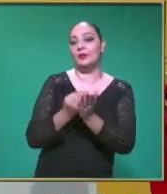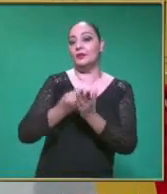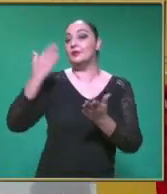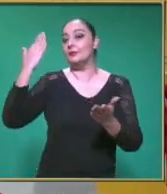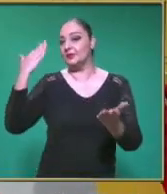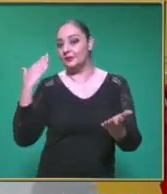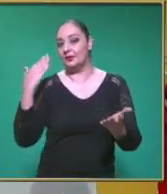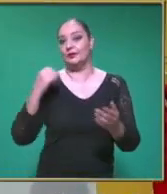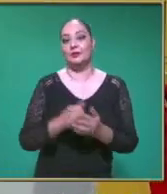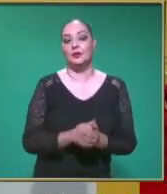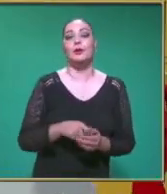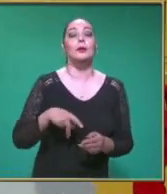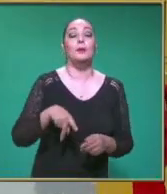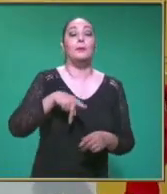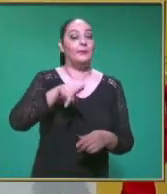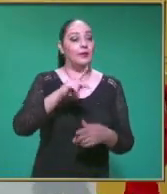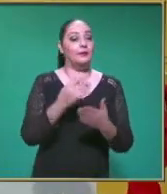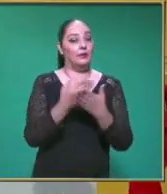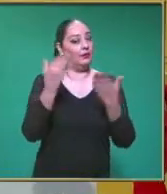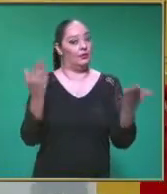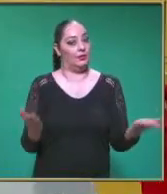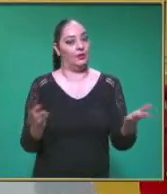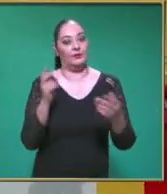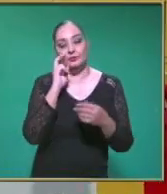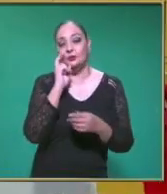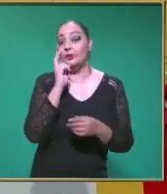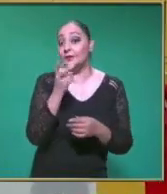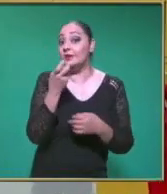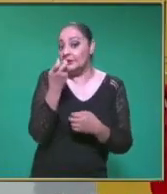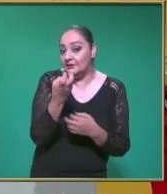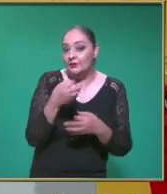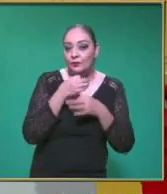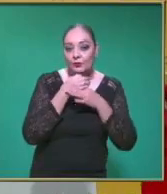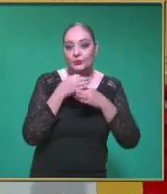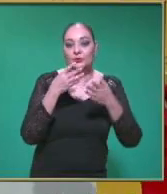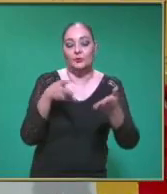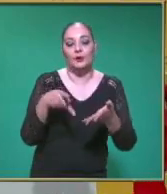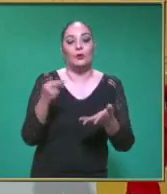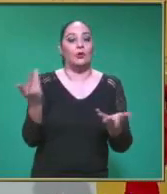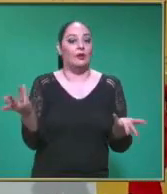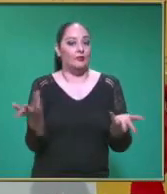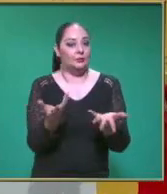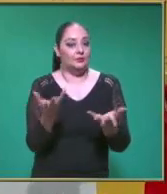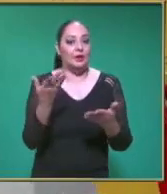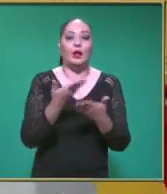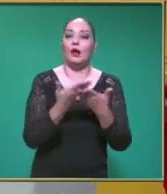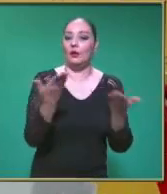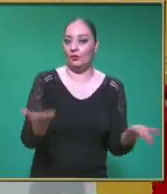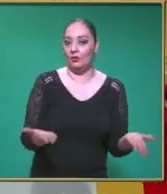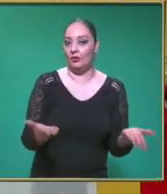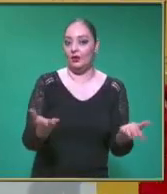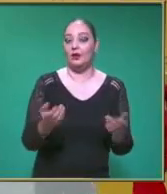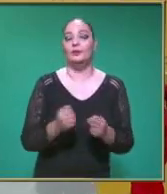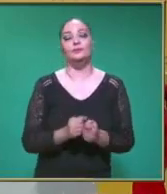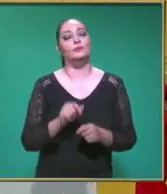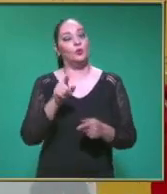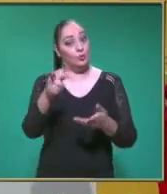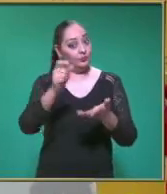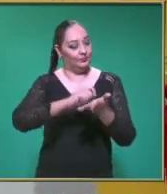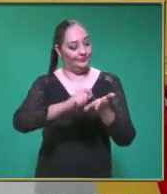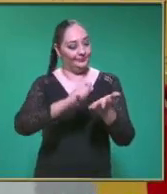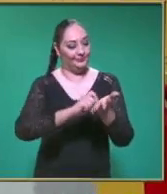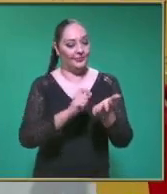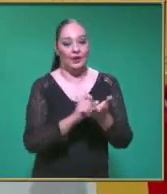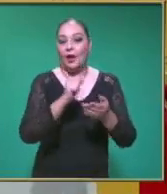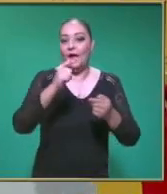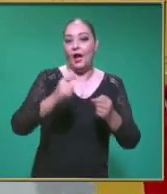Pero vamos a complementar esa información Con lo que vamos a realizar el día de hoy Así es que toma apuntes,